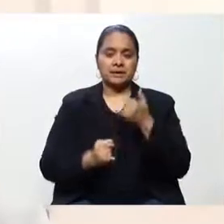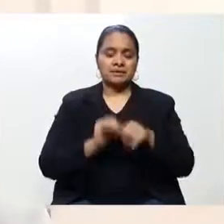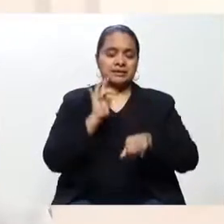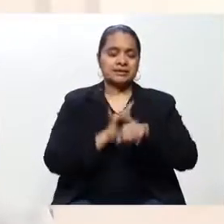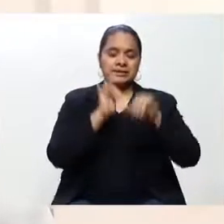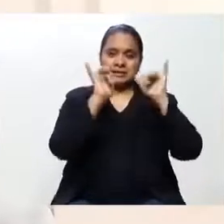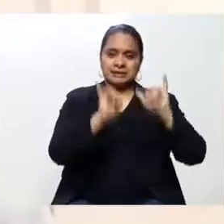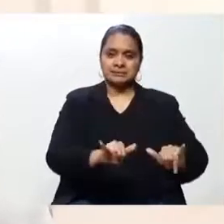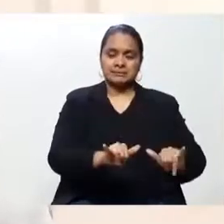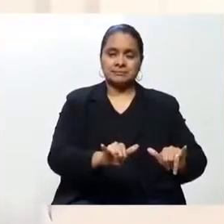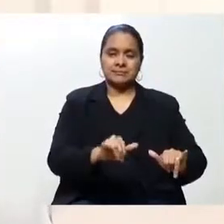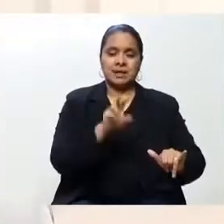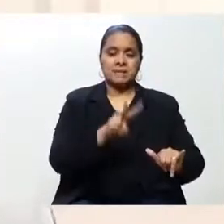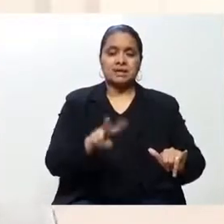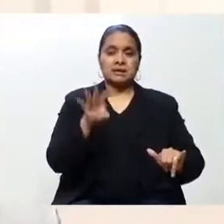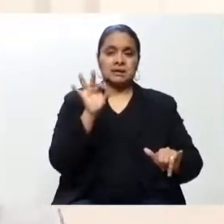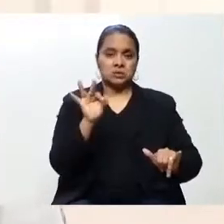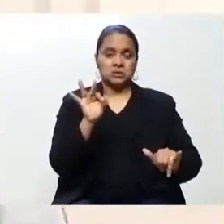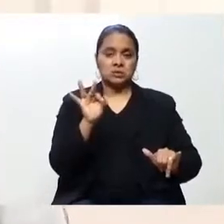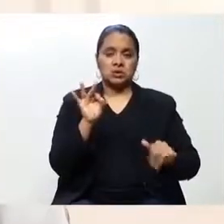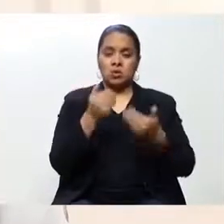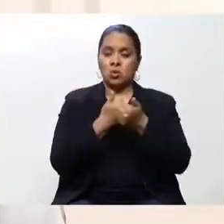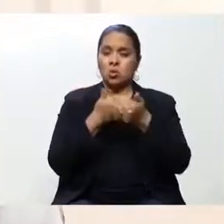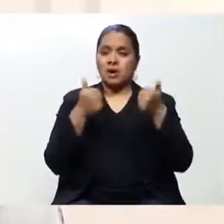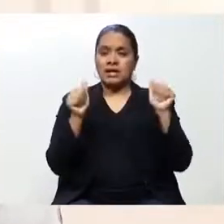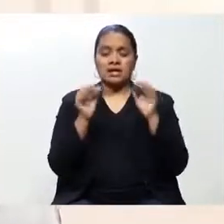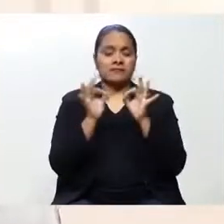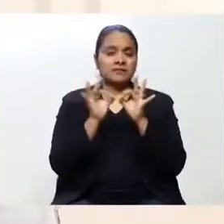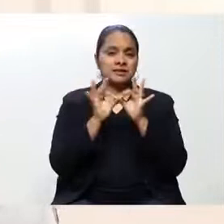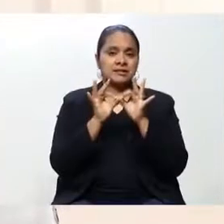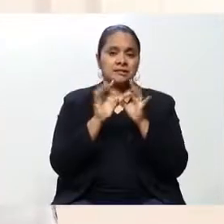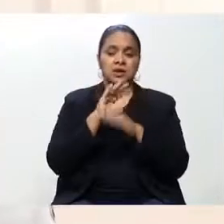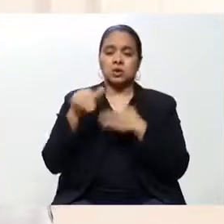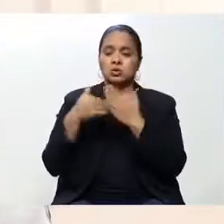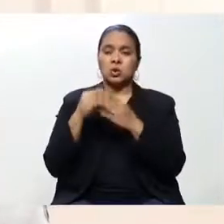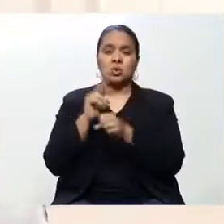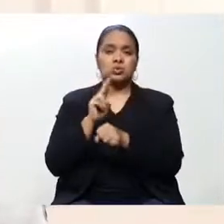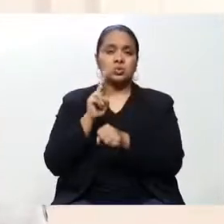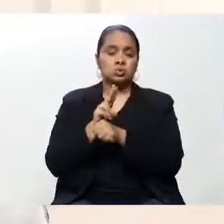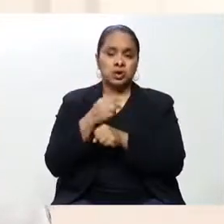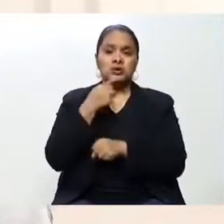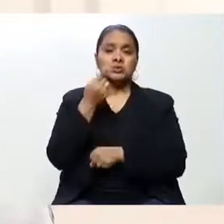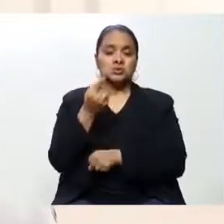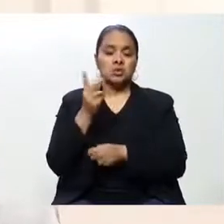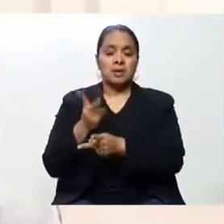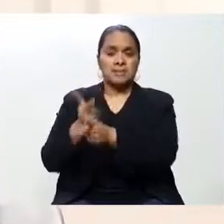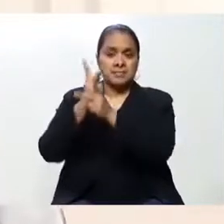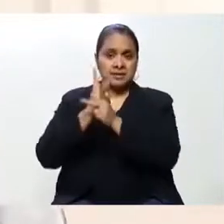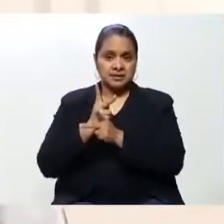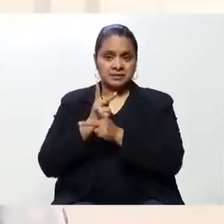absoluto, independientemente de la fecha, todos los usuarios con pagos pendientes de sus préstamos